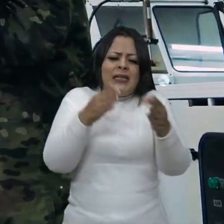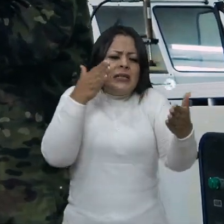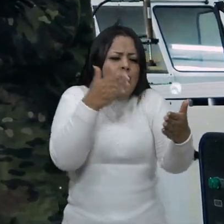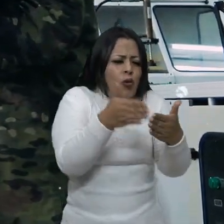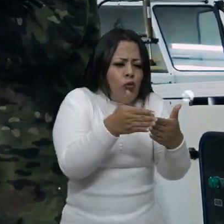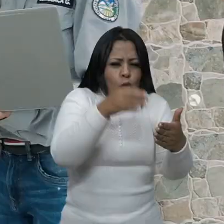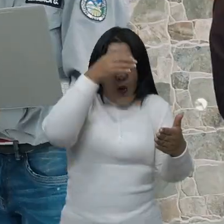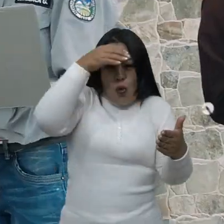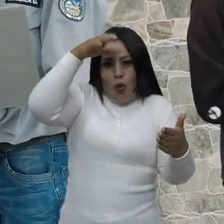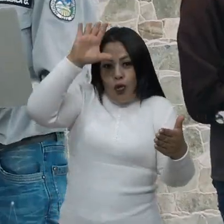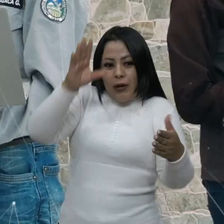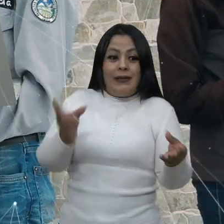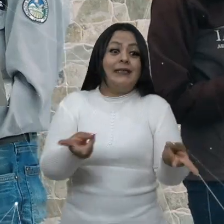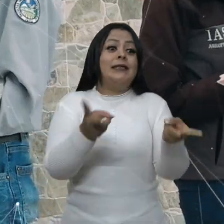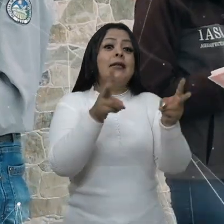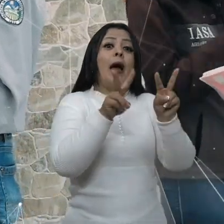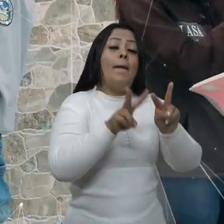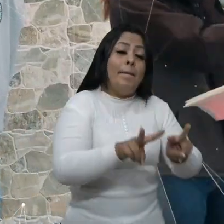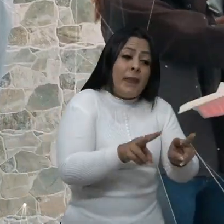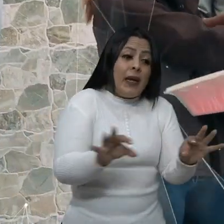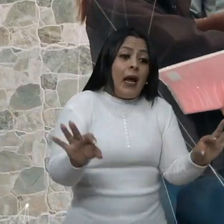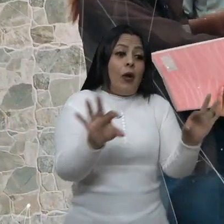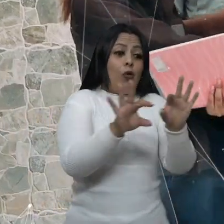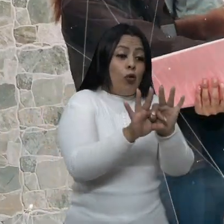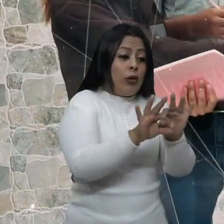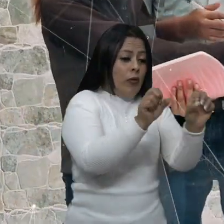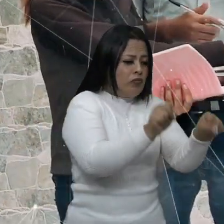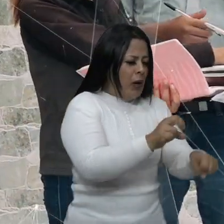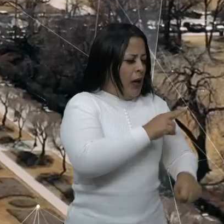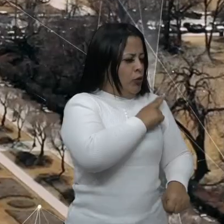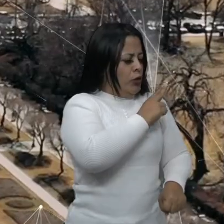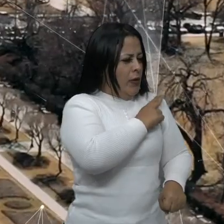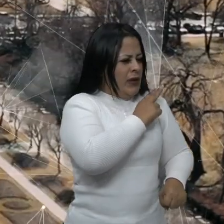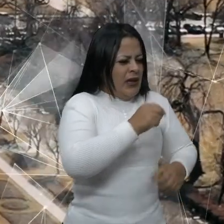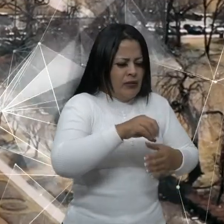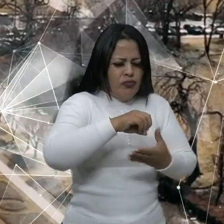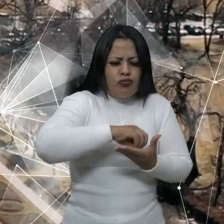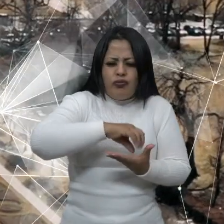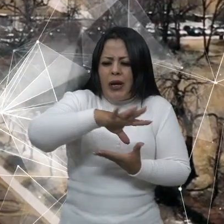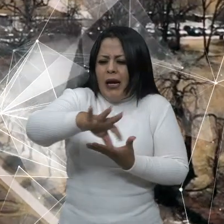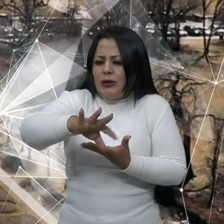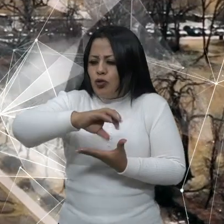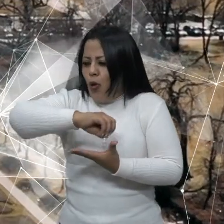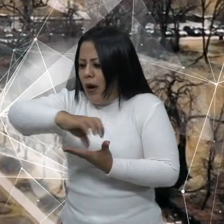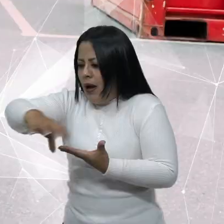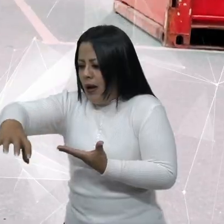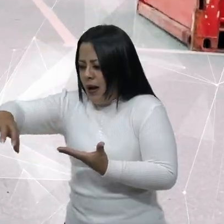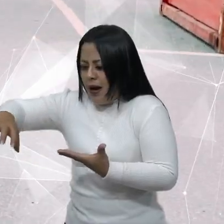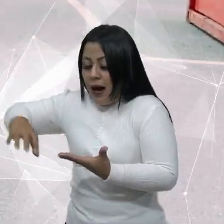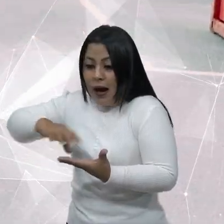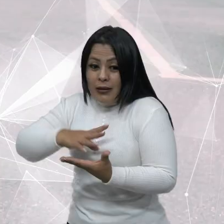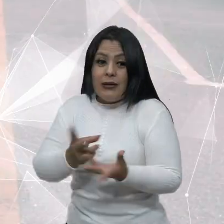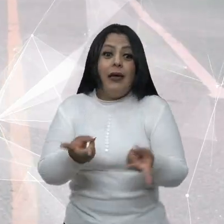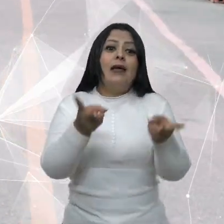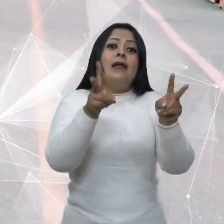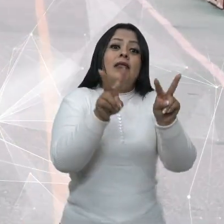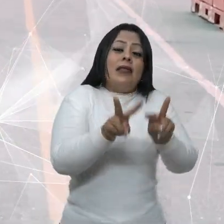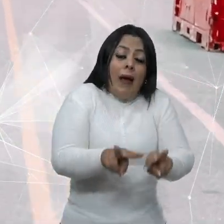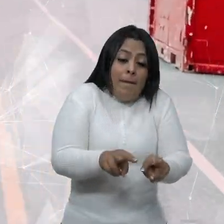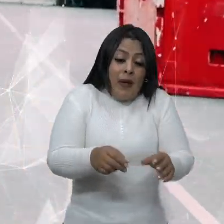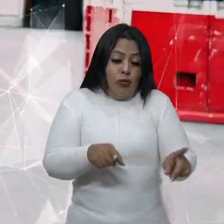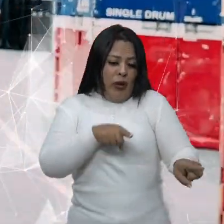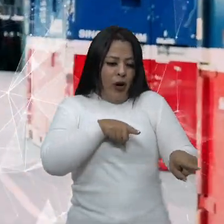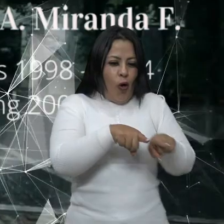y culturales, sino también han posibilitado a las universidades extender su alcance y a su vez han propiciado una